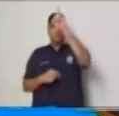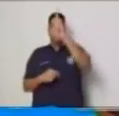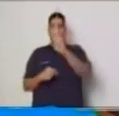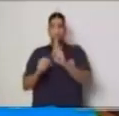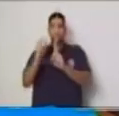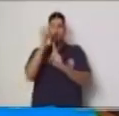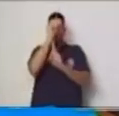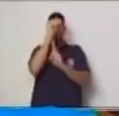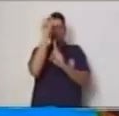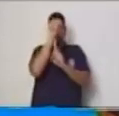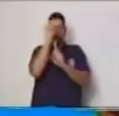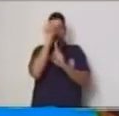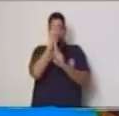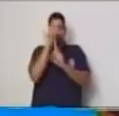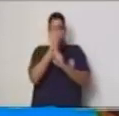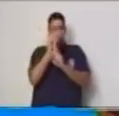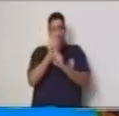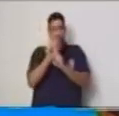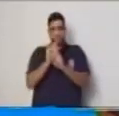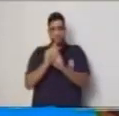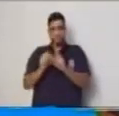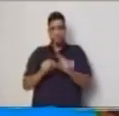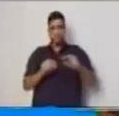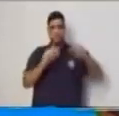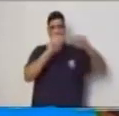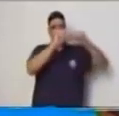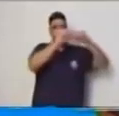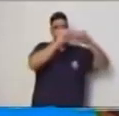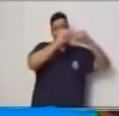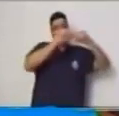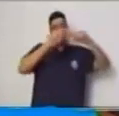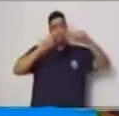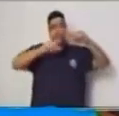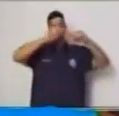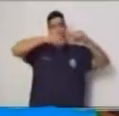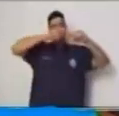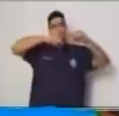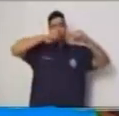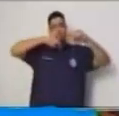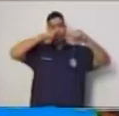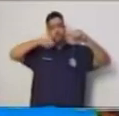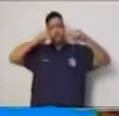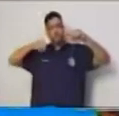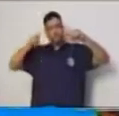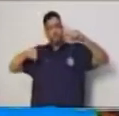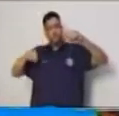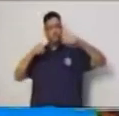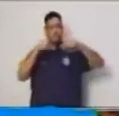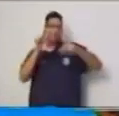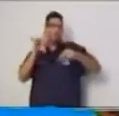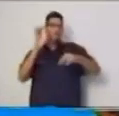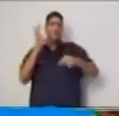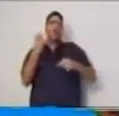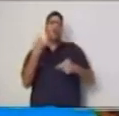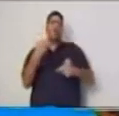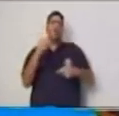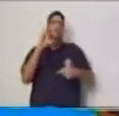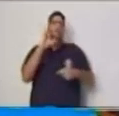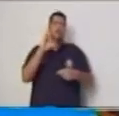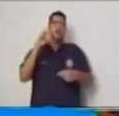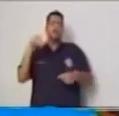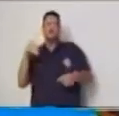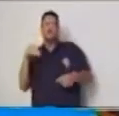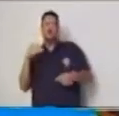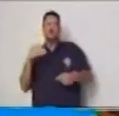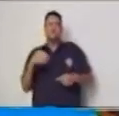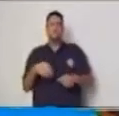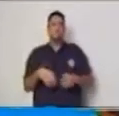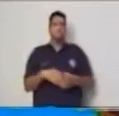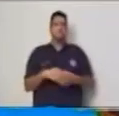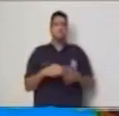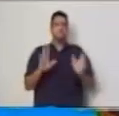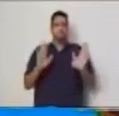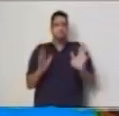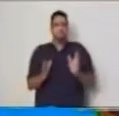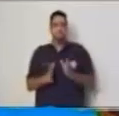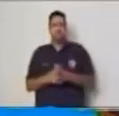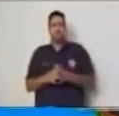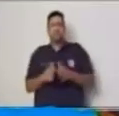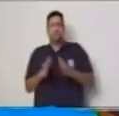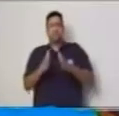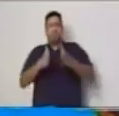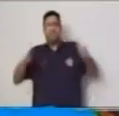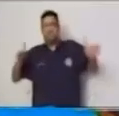hacia abajo y tu puedes escoger la cantidad de centímetros que le quieres dar de cero a cinco o de cero a seis